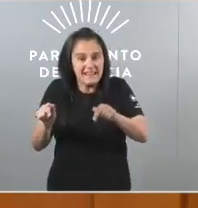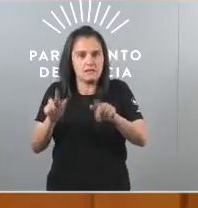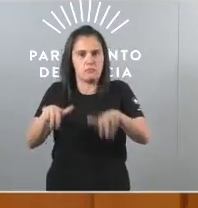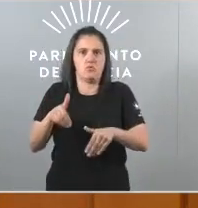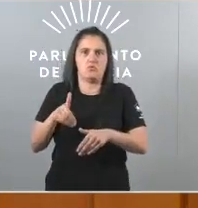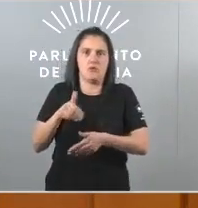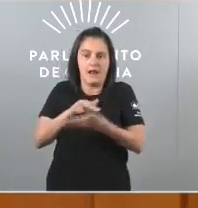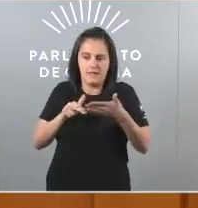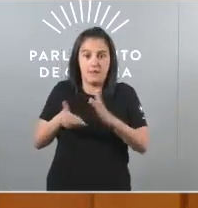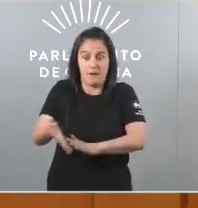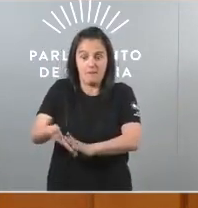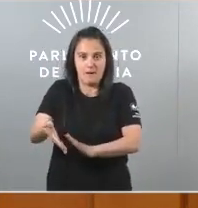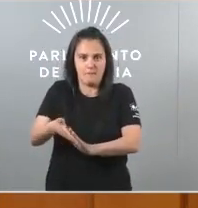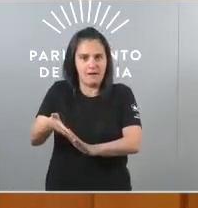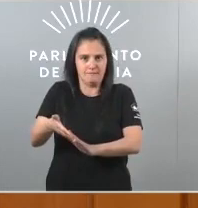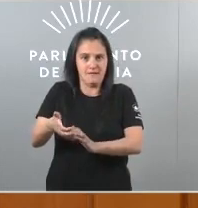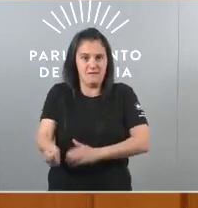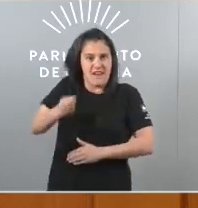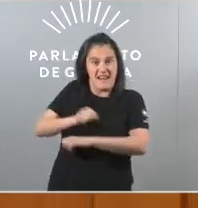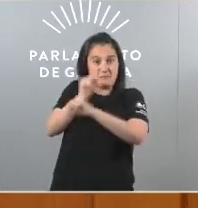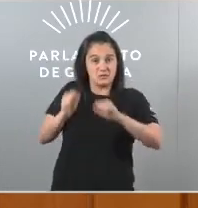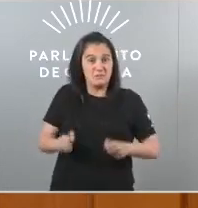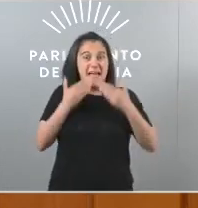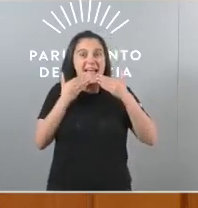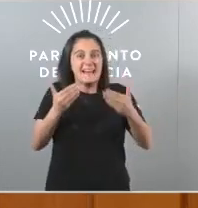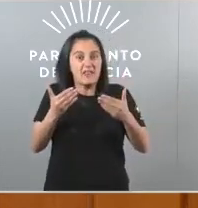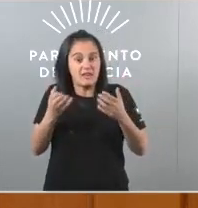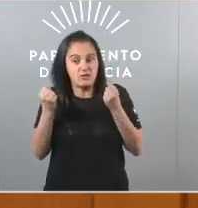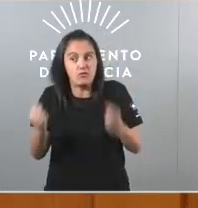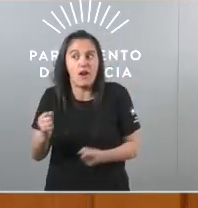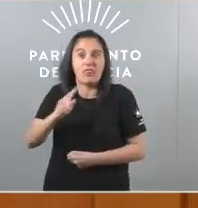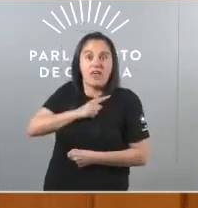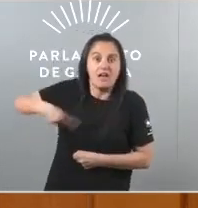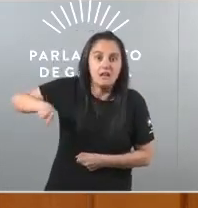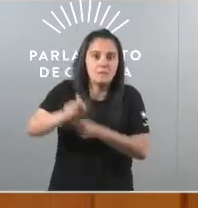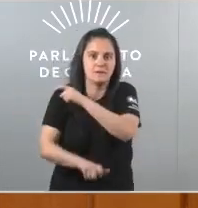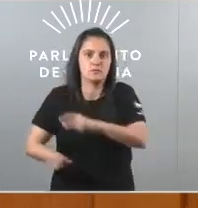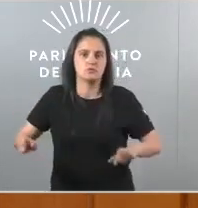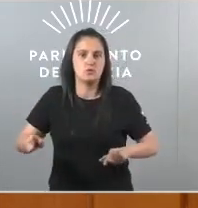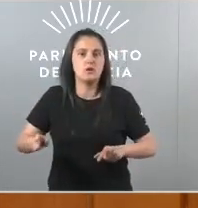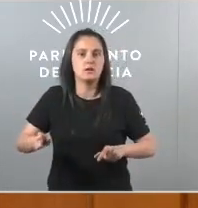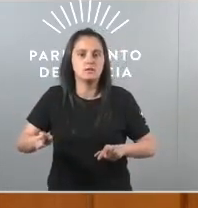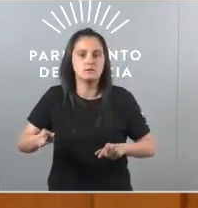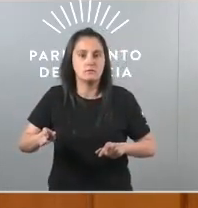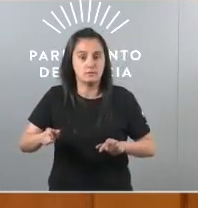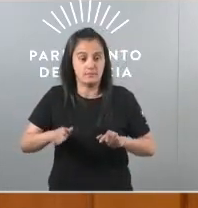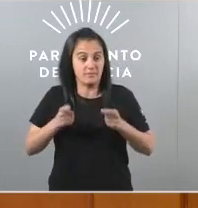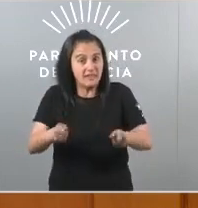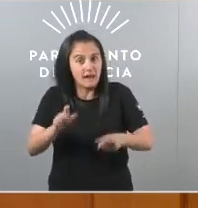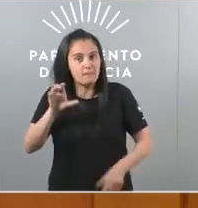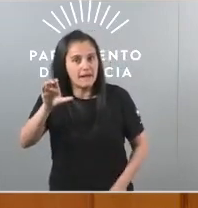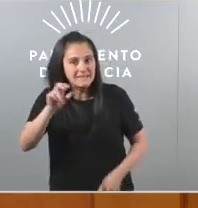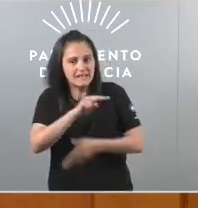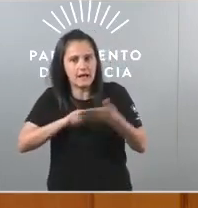Galiza que ven imparable grazas a forza de todas as persoas que le van a este país a